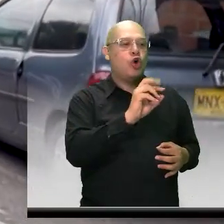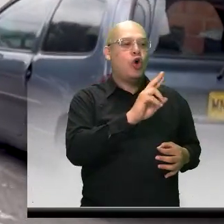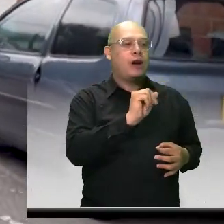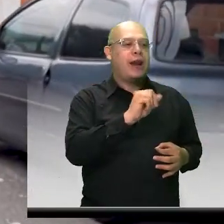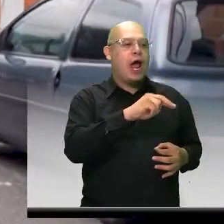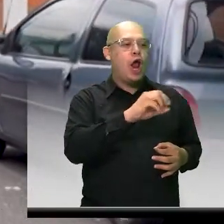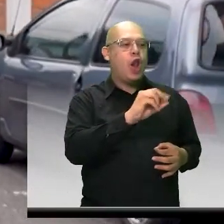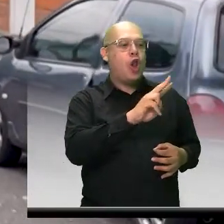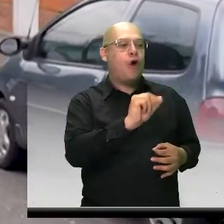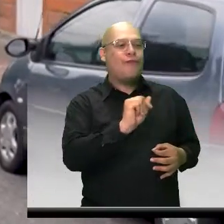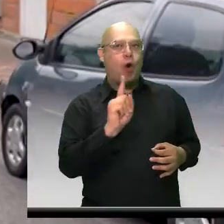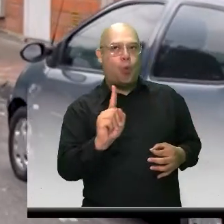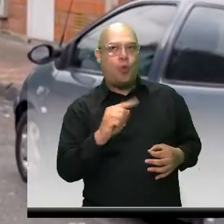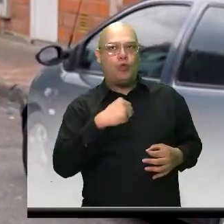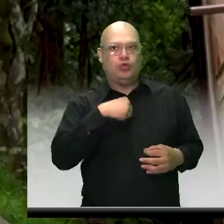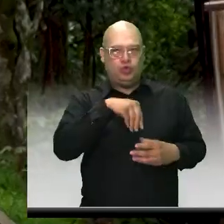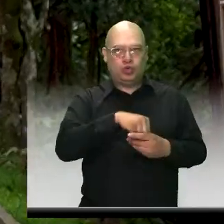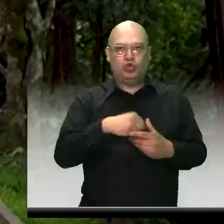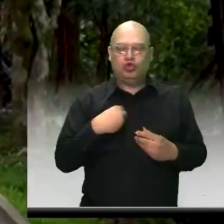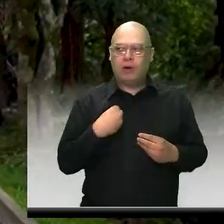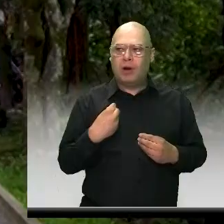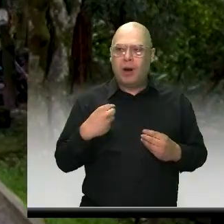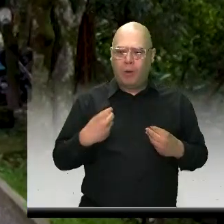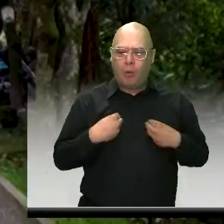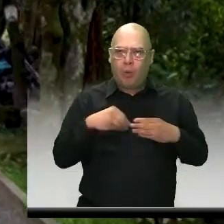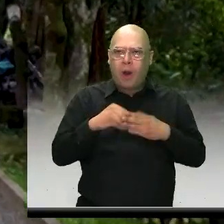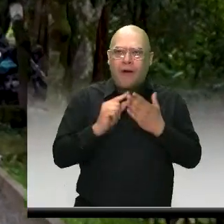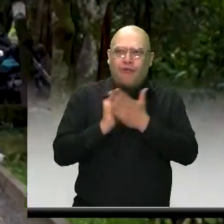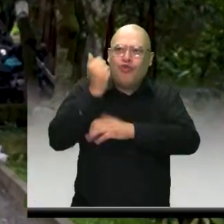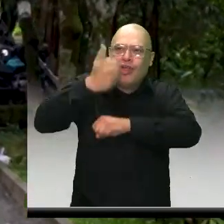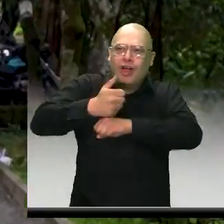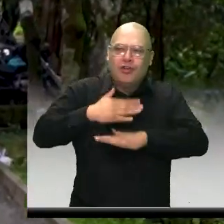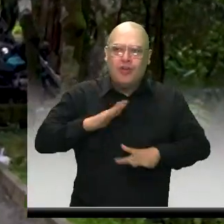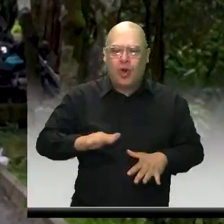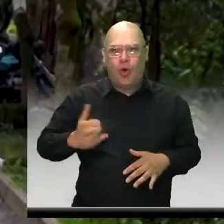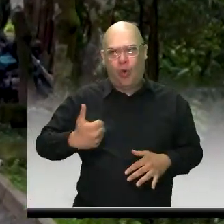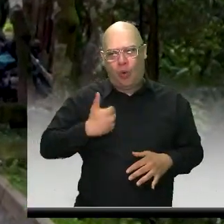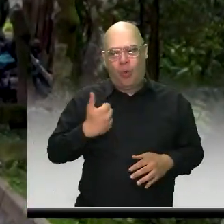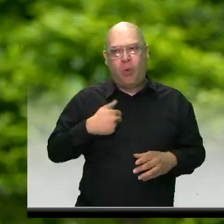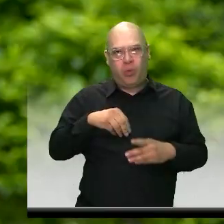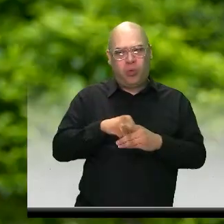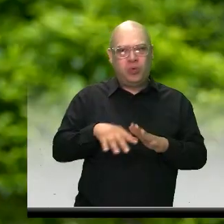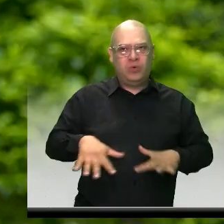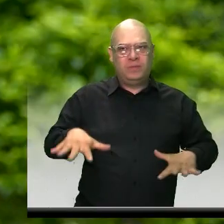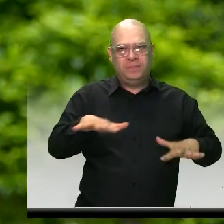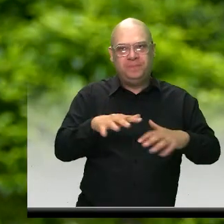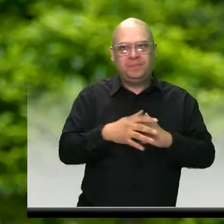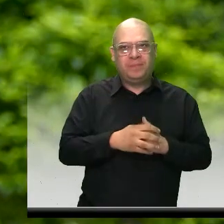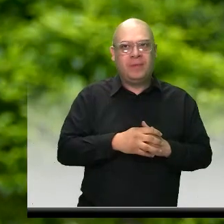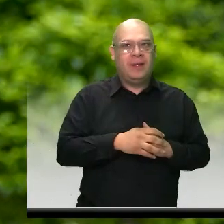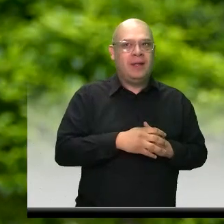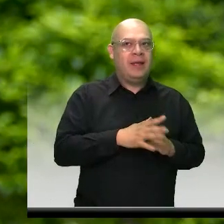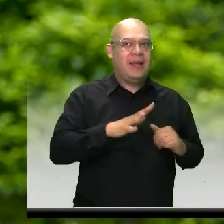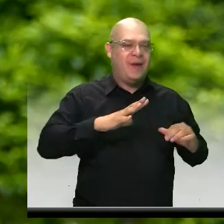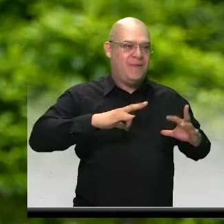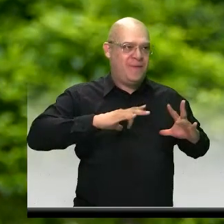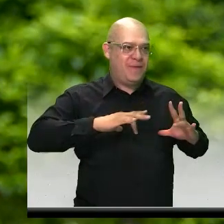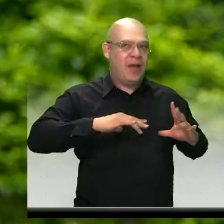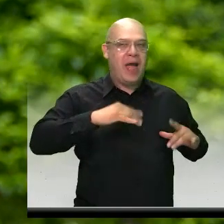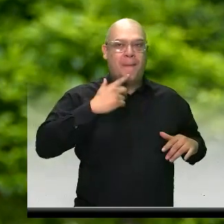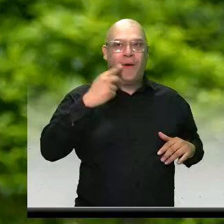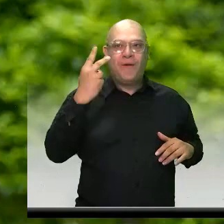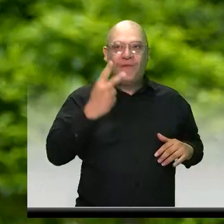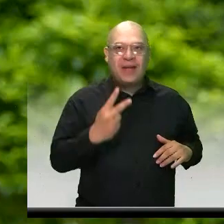acá en este barrio un recorrido con los jóvenes. Entonces, ellos salían a vacaciones por decir viernes y yo